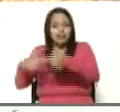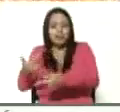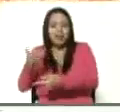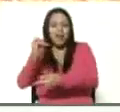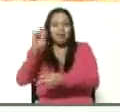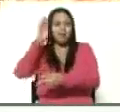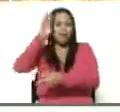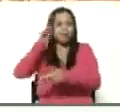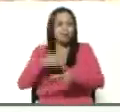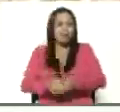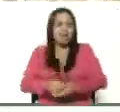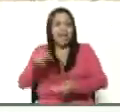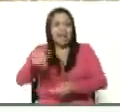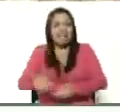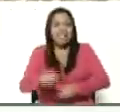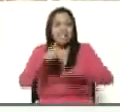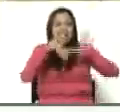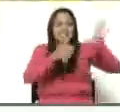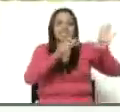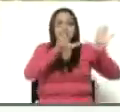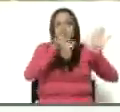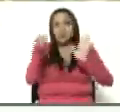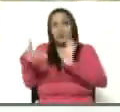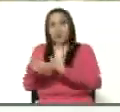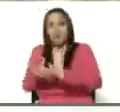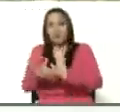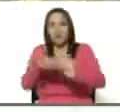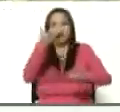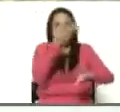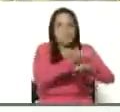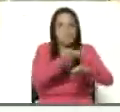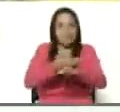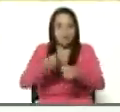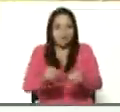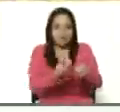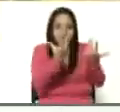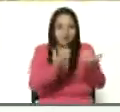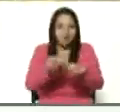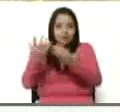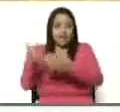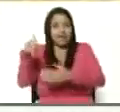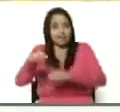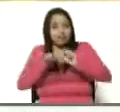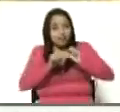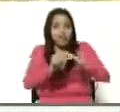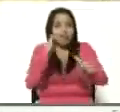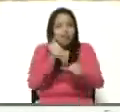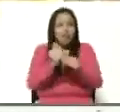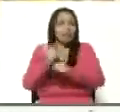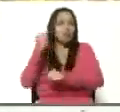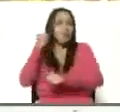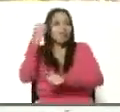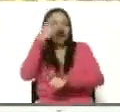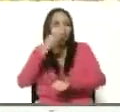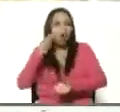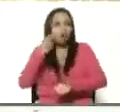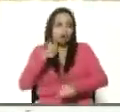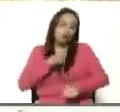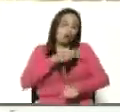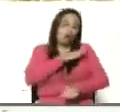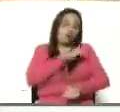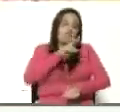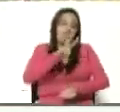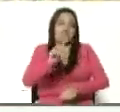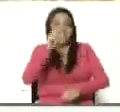que hay 68.000 matas de piña, y bueno, queremos continuar trabajando, mujeres jóvenes como yo que tengo apenas 20 años de edad,